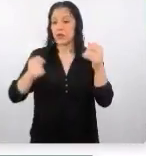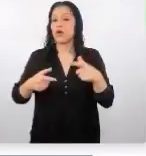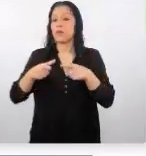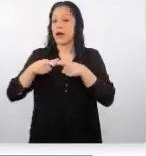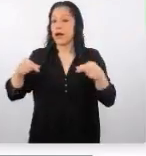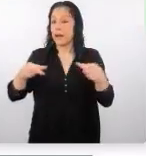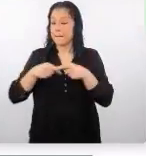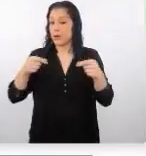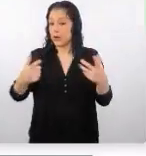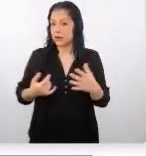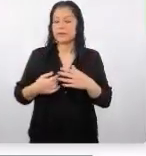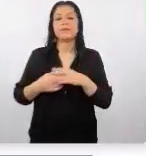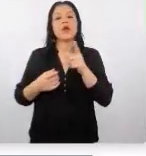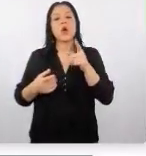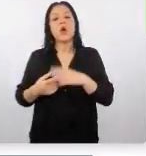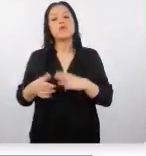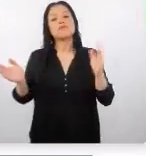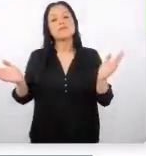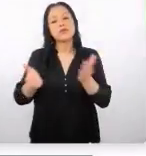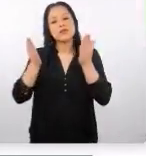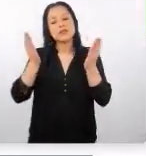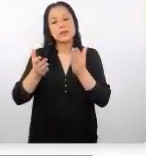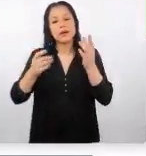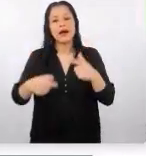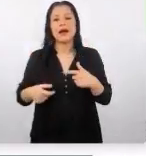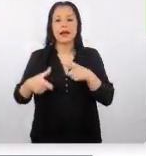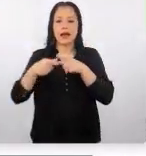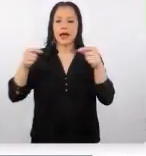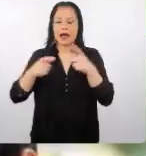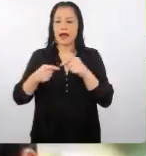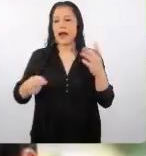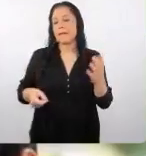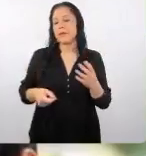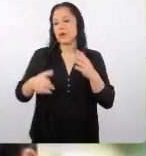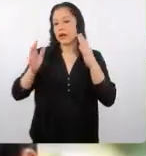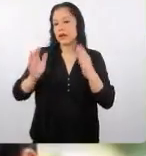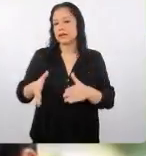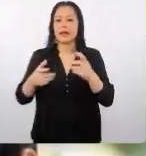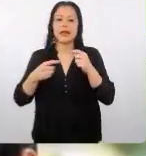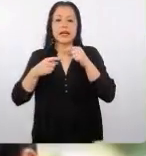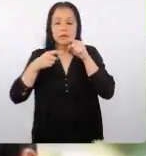motivar al turista japonés que te ha visitado a que comente en su propio video